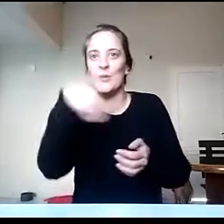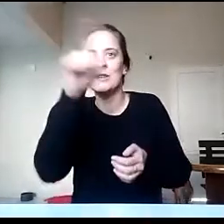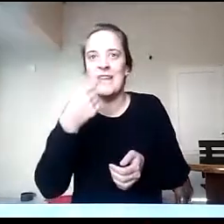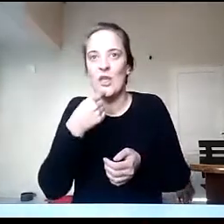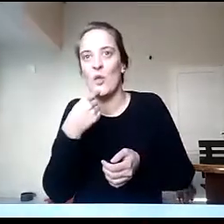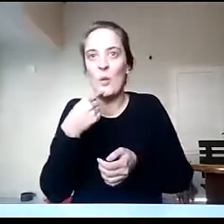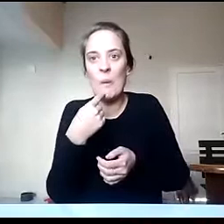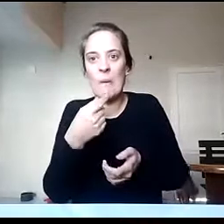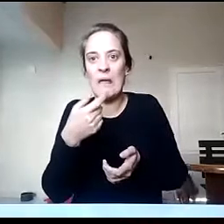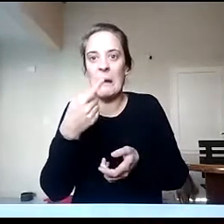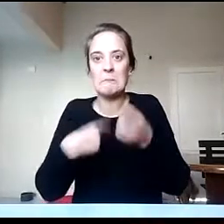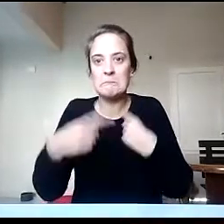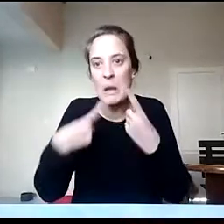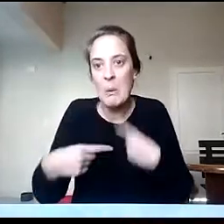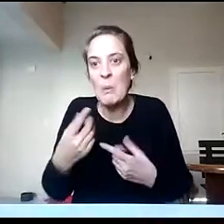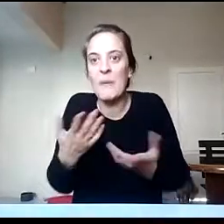pregunta concreta.